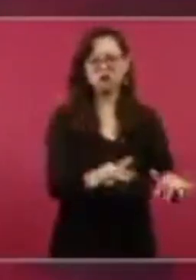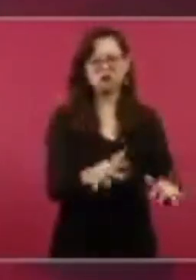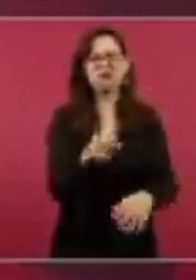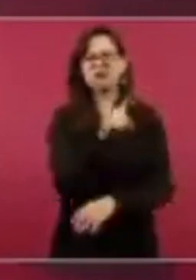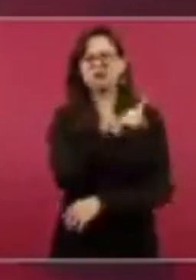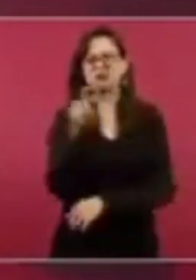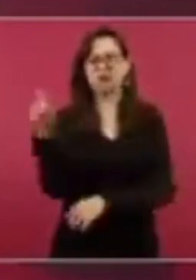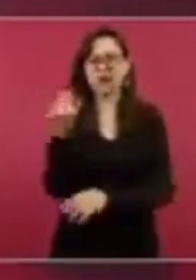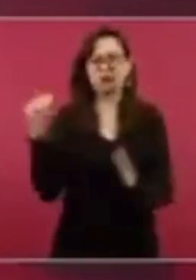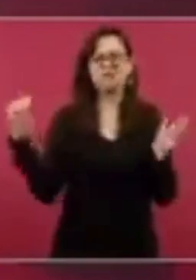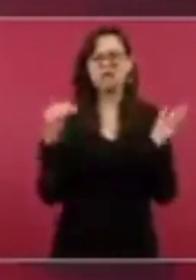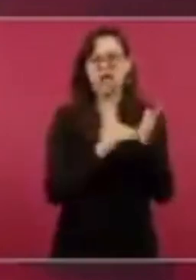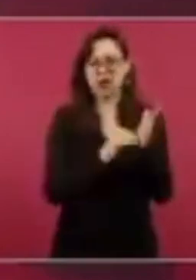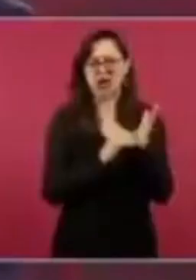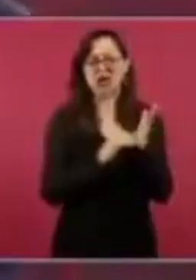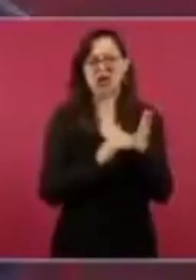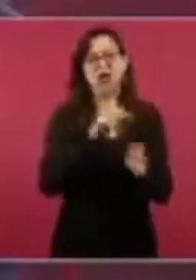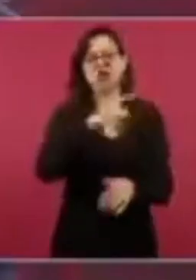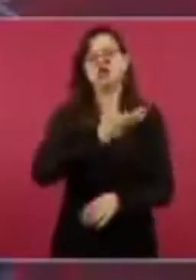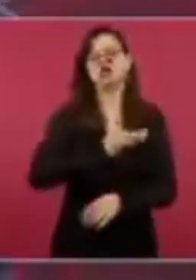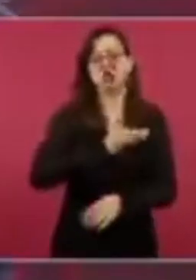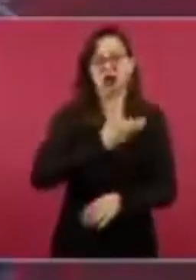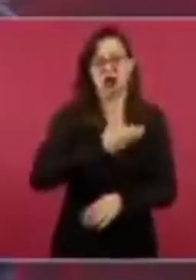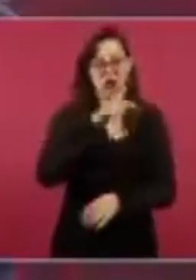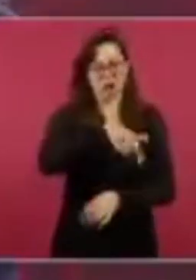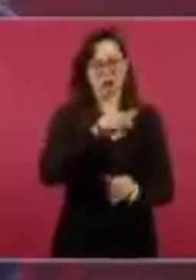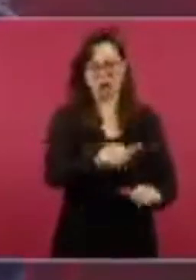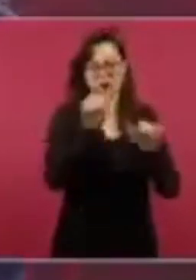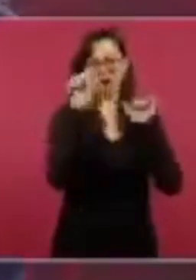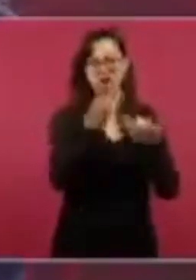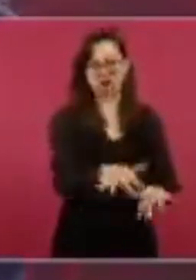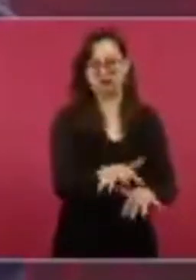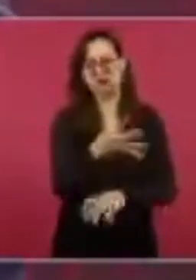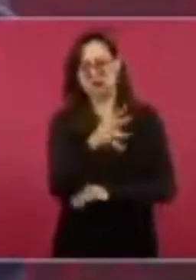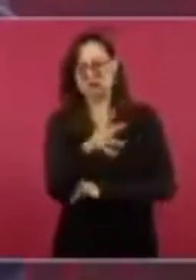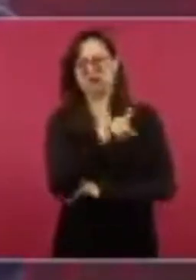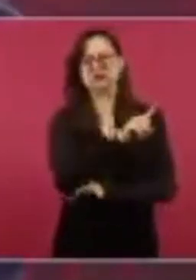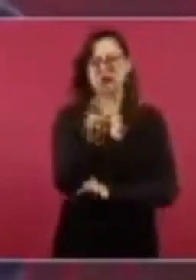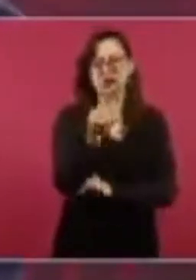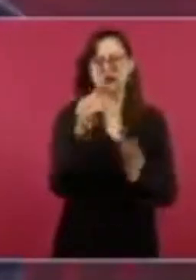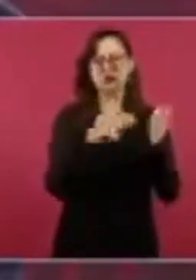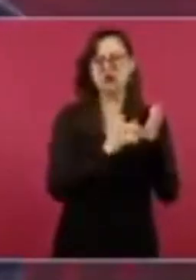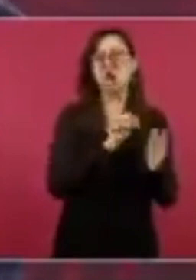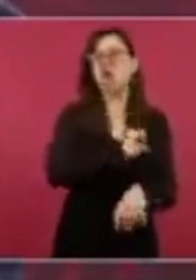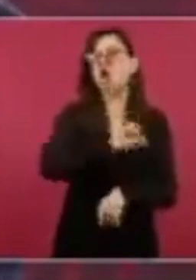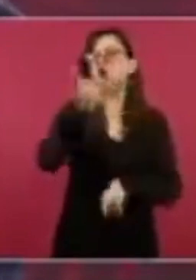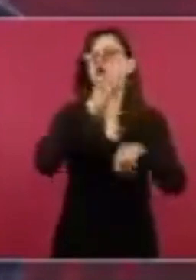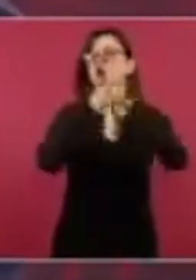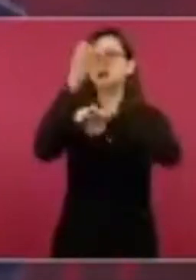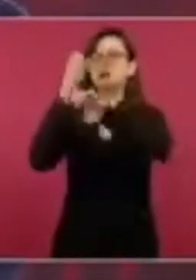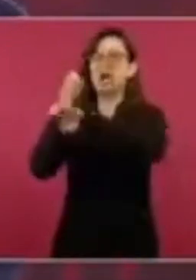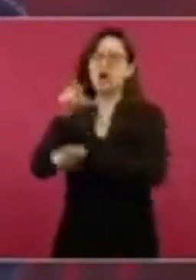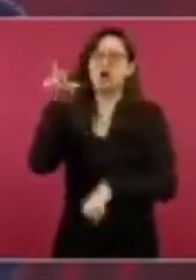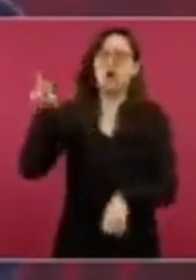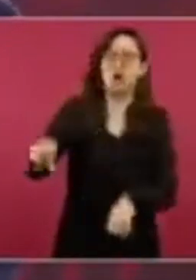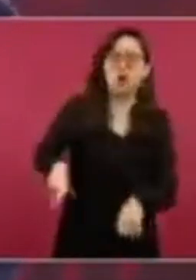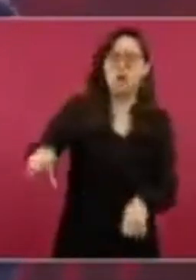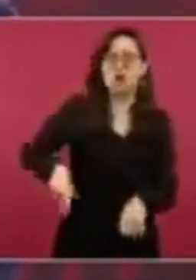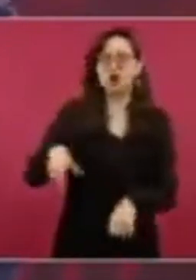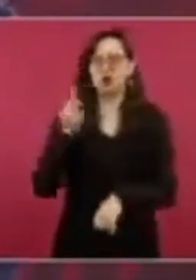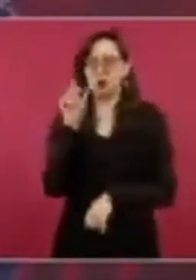mil aquí y en otros estados, sobre todo donde gobierna el PAN, que hubieron también